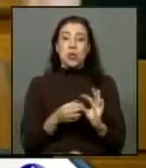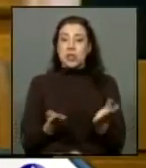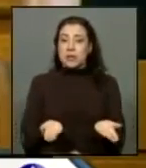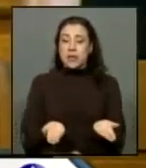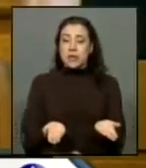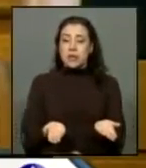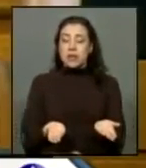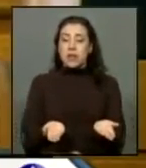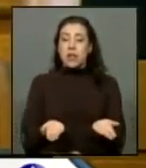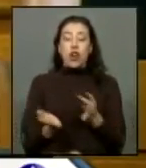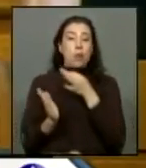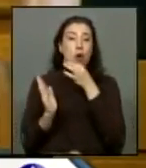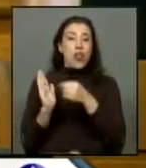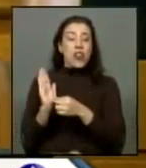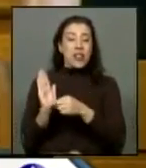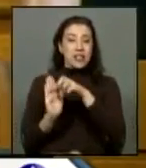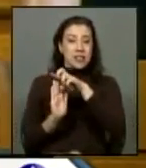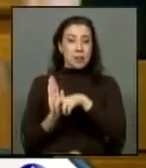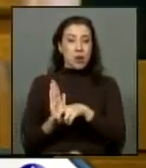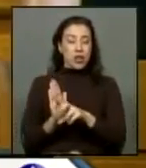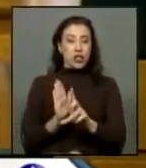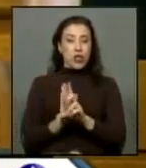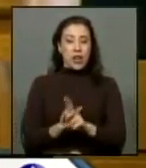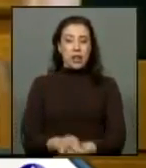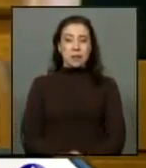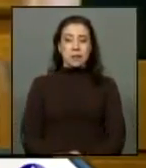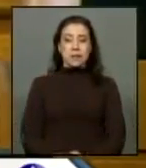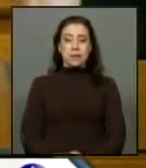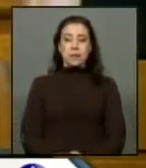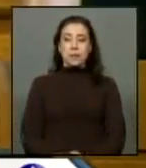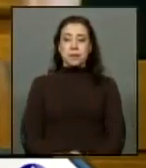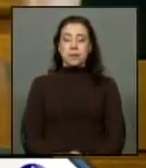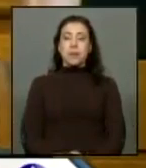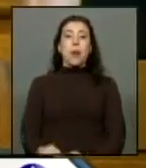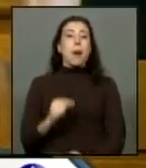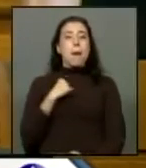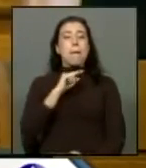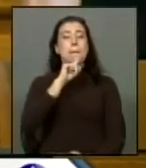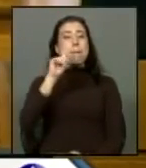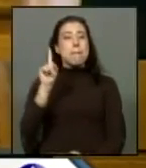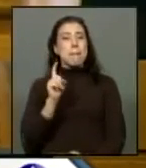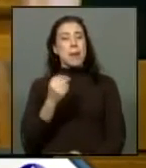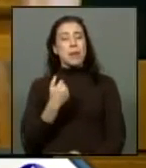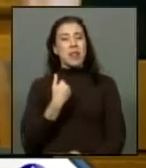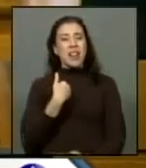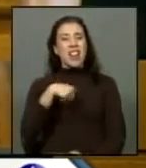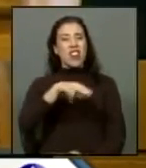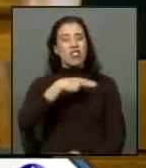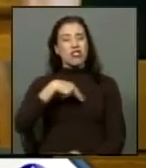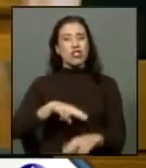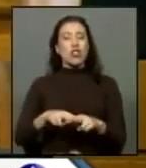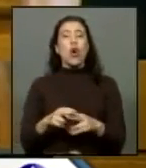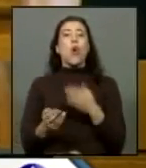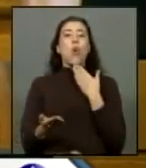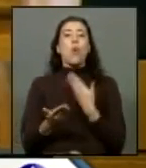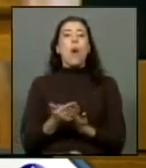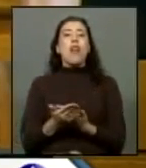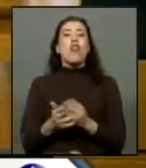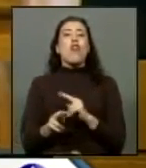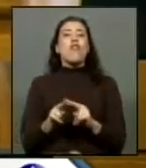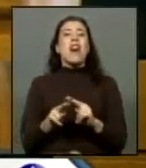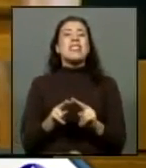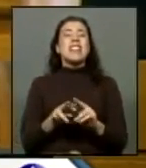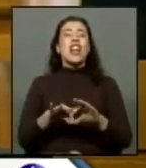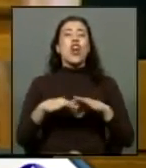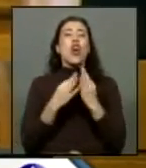reza el proyecto de ley respectivo la pregunta que nos hacemos nosotros es cuando se hará la reparación